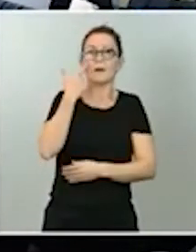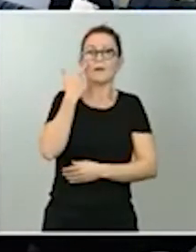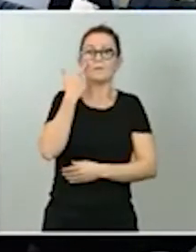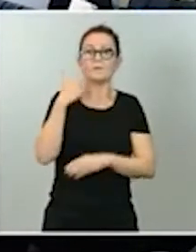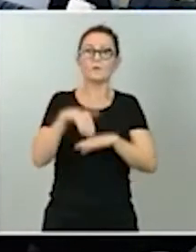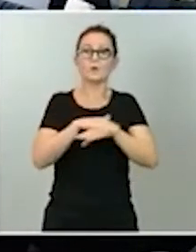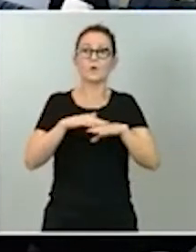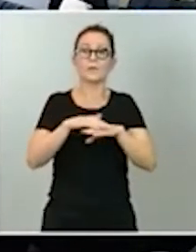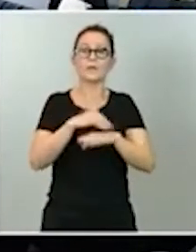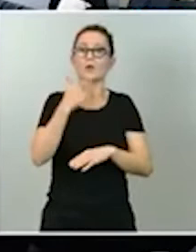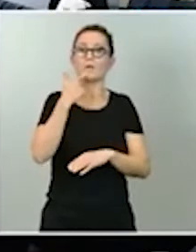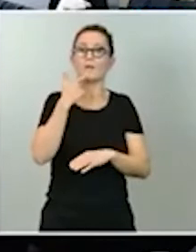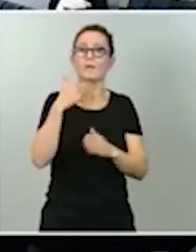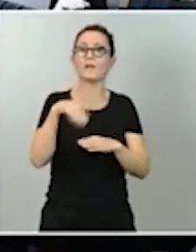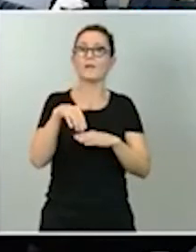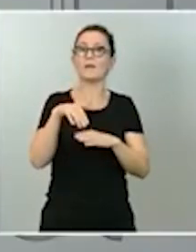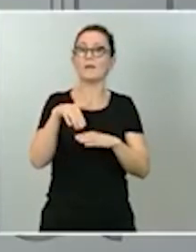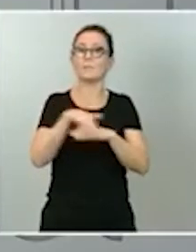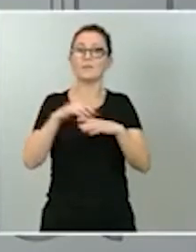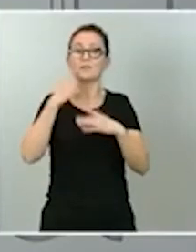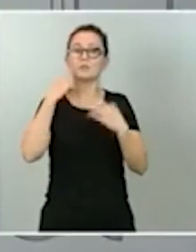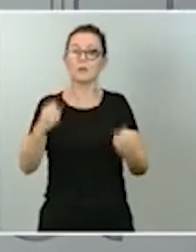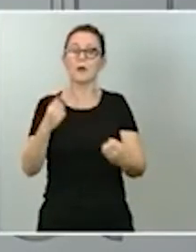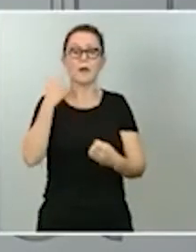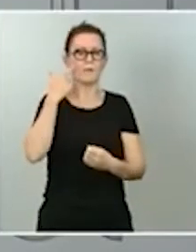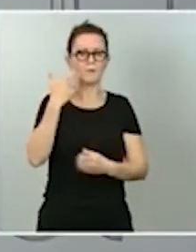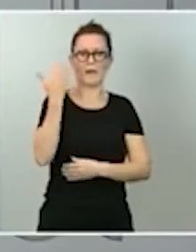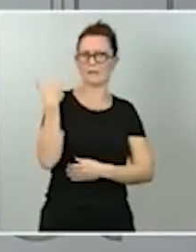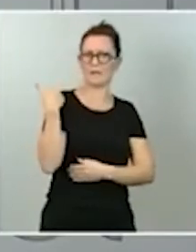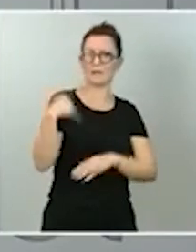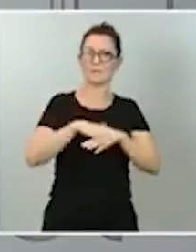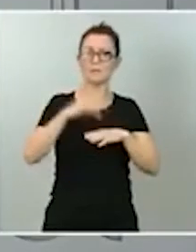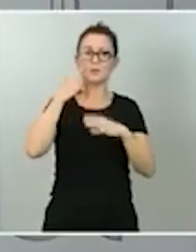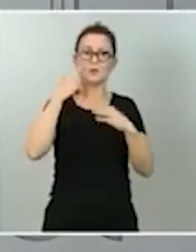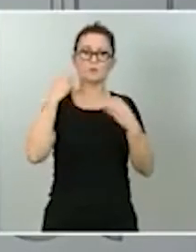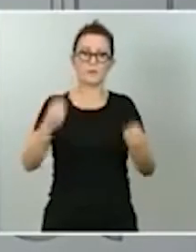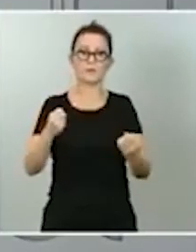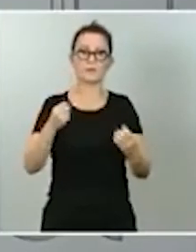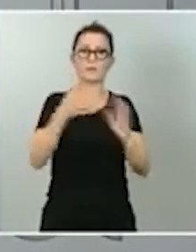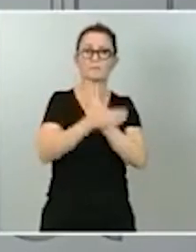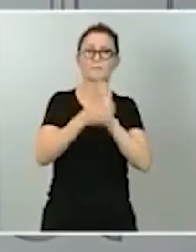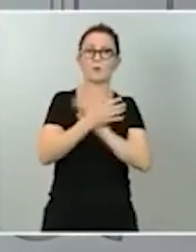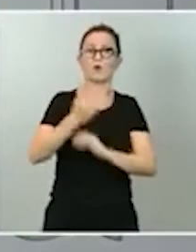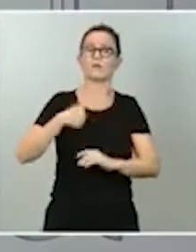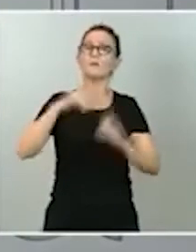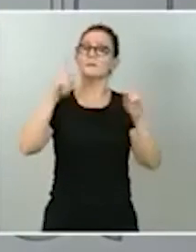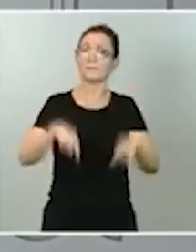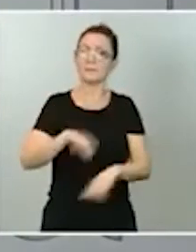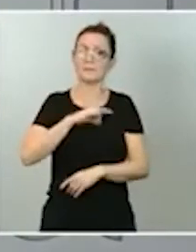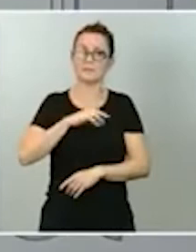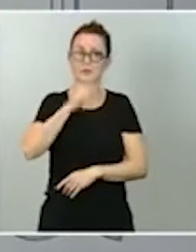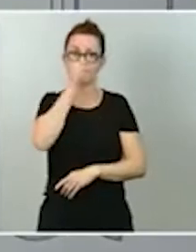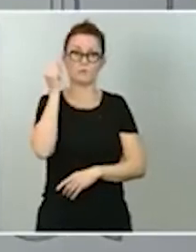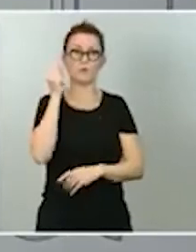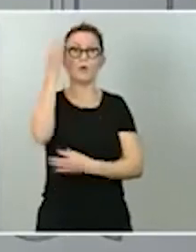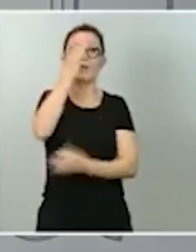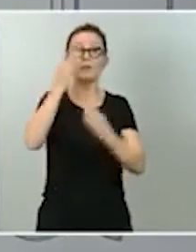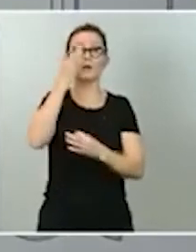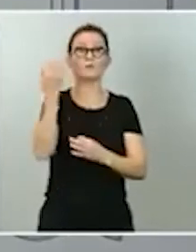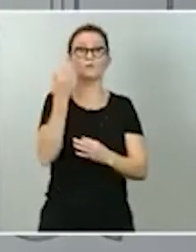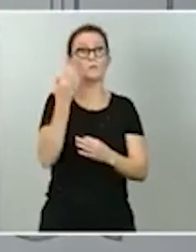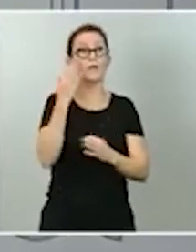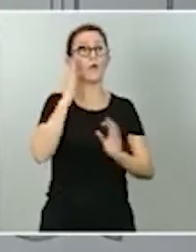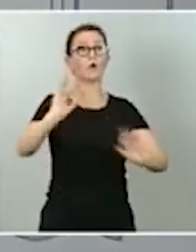Yo creo que el ministro de Sanidad, lo explicó ayer, igual que el señor Simón, respecto a que los datos tienen que ser coherentes y, cuando